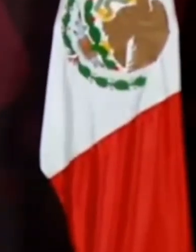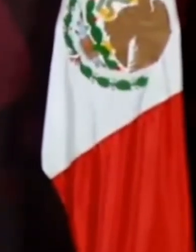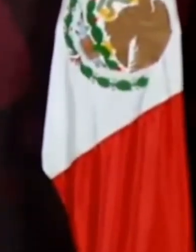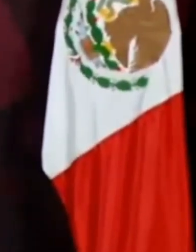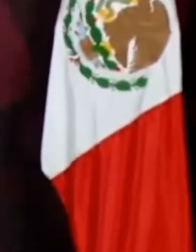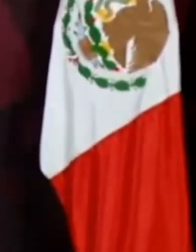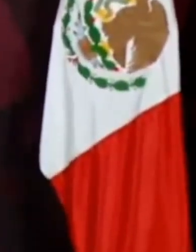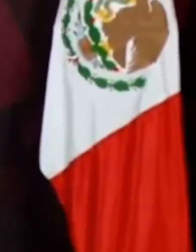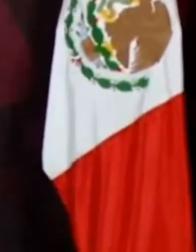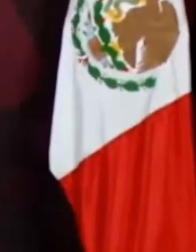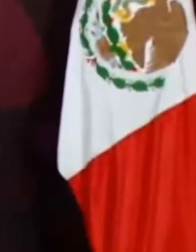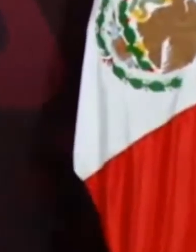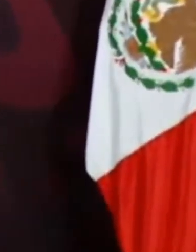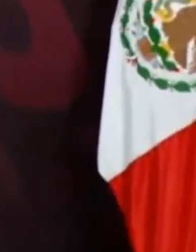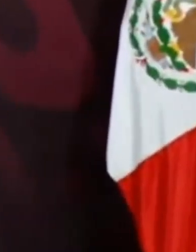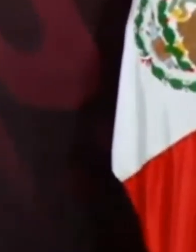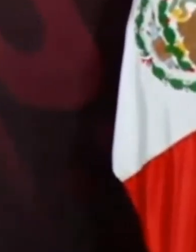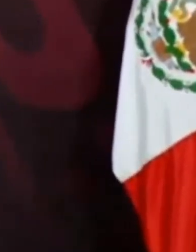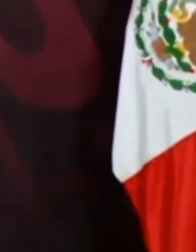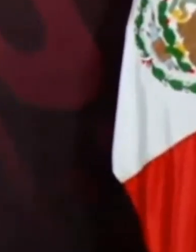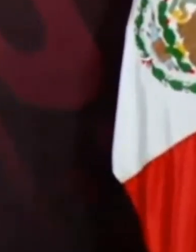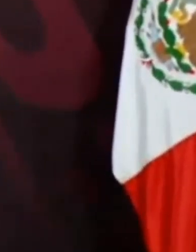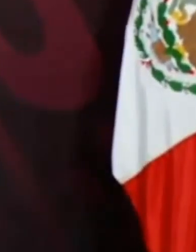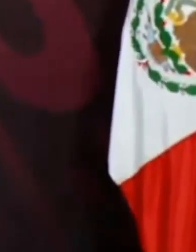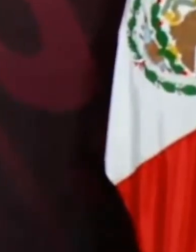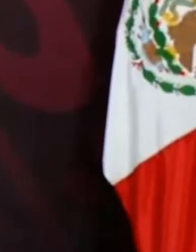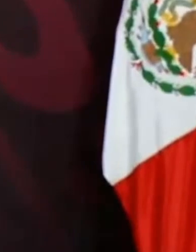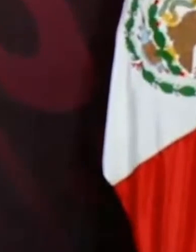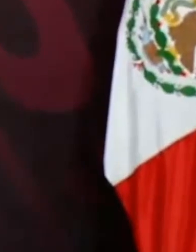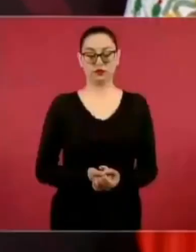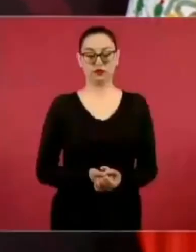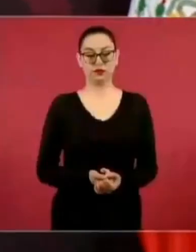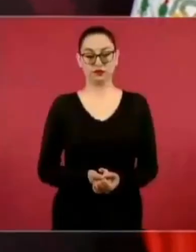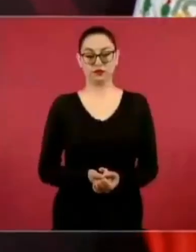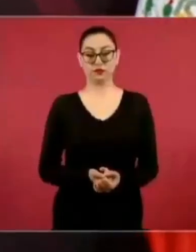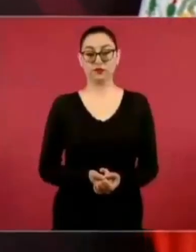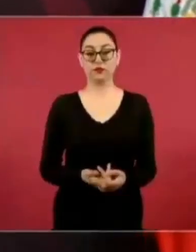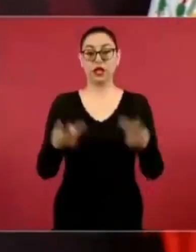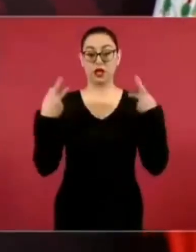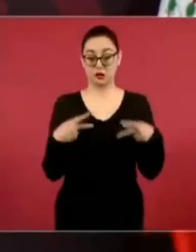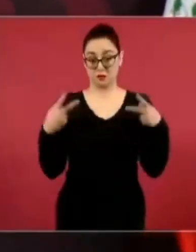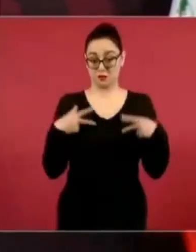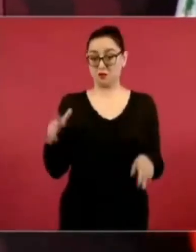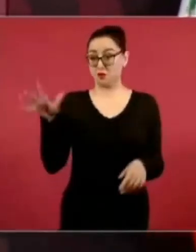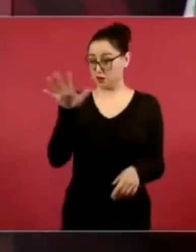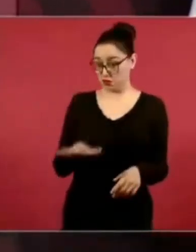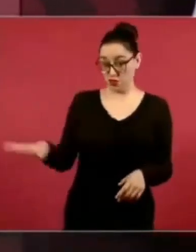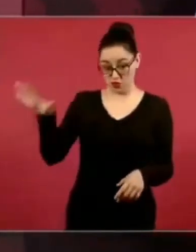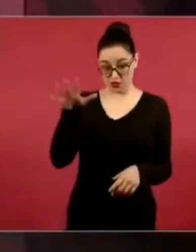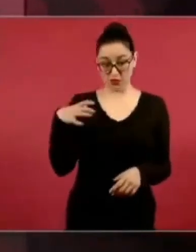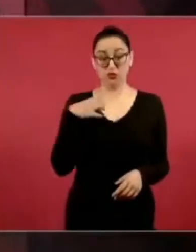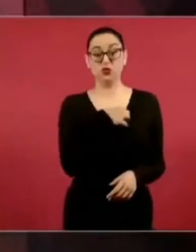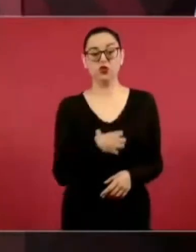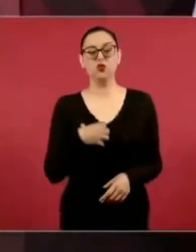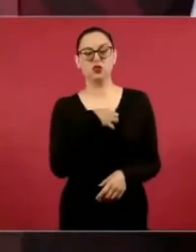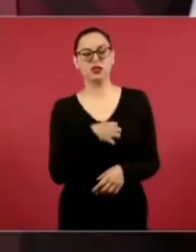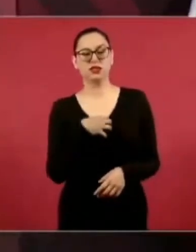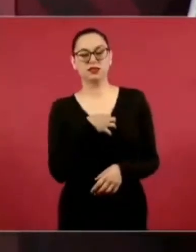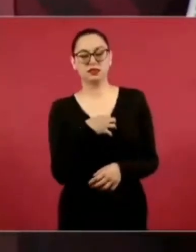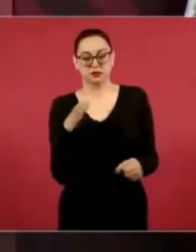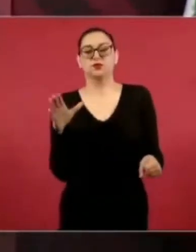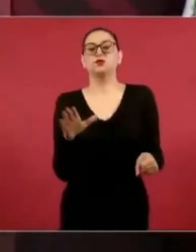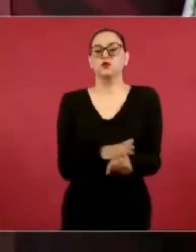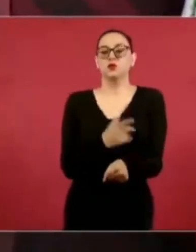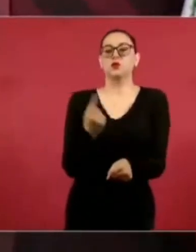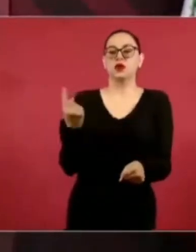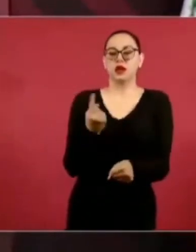les está llegando un apoyo